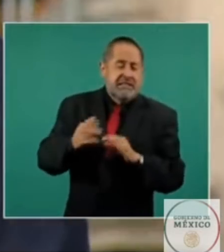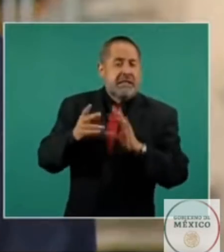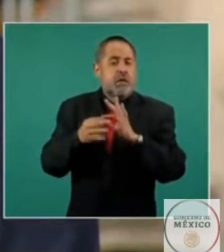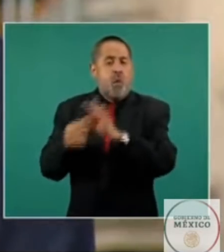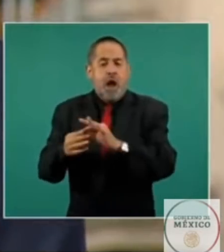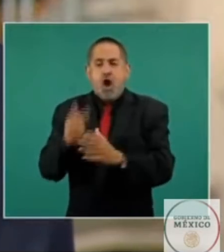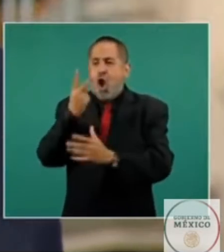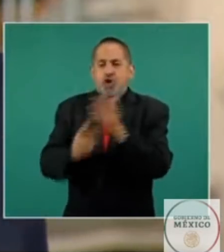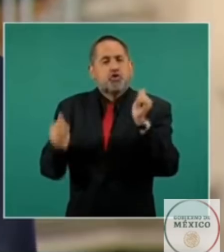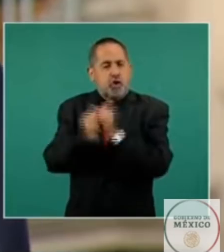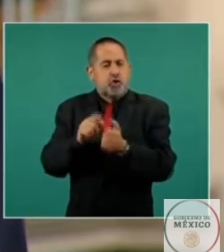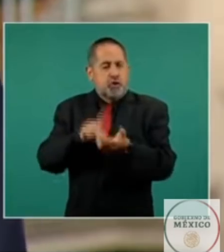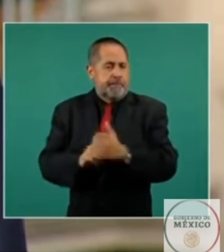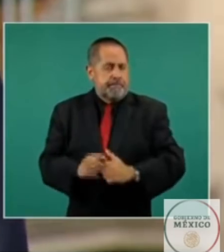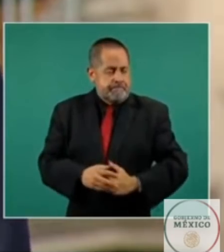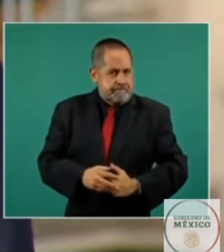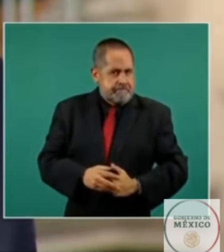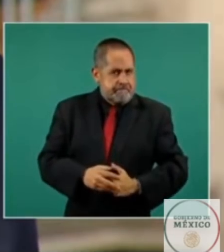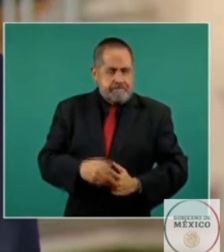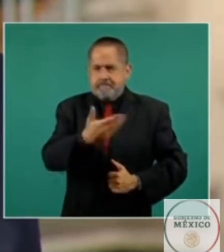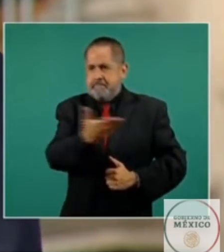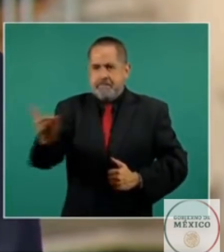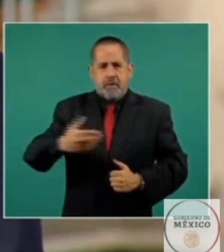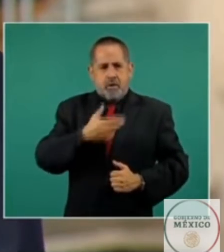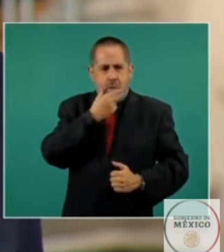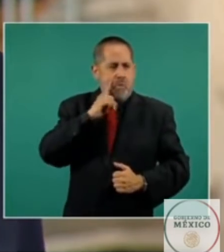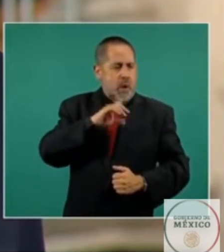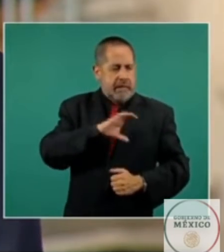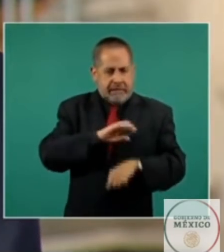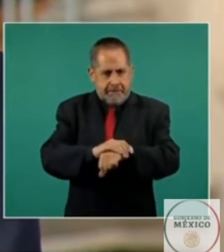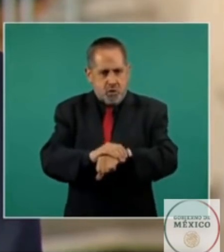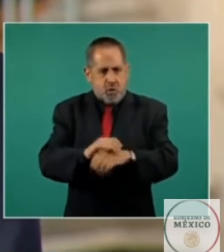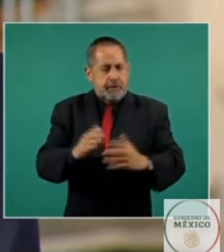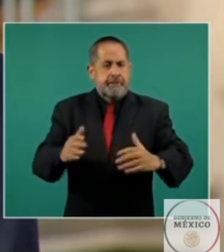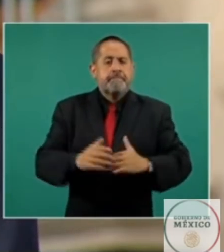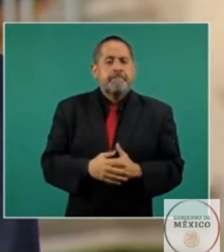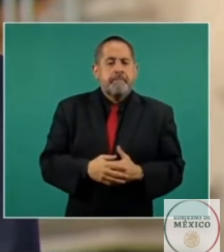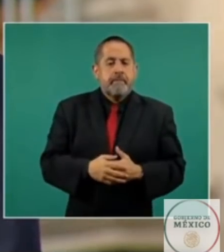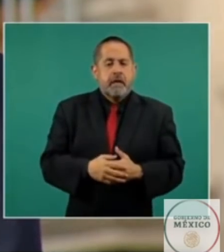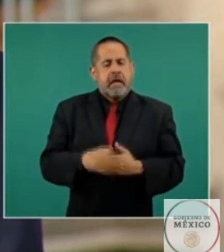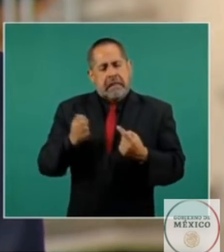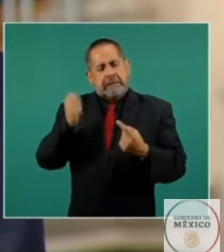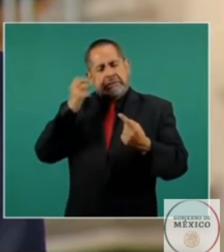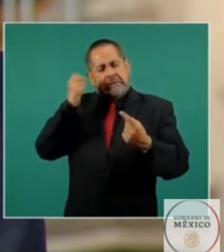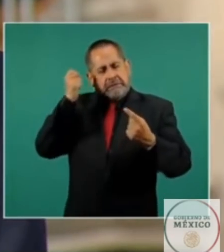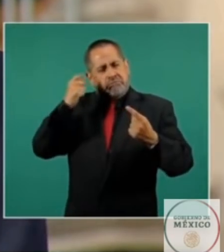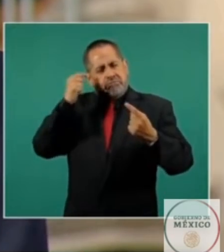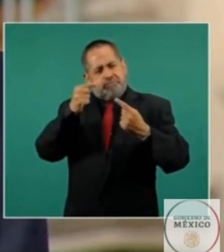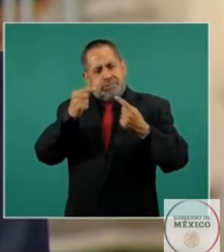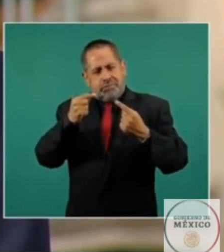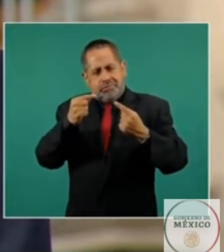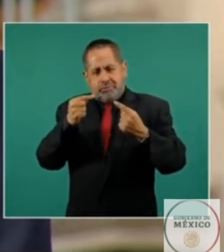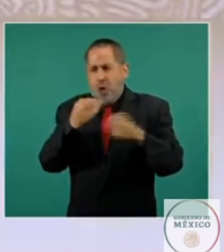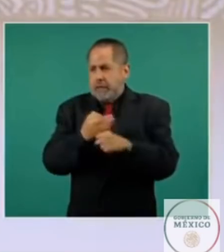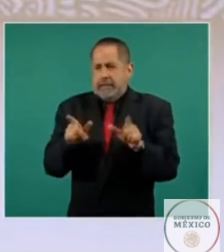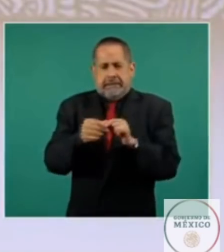proviene de ambos amigas y amigos por esas y otras razones que no caben en un discurso necesariamente breve